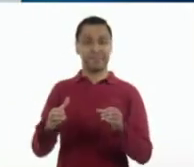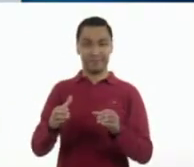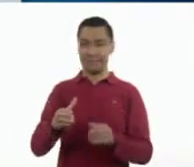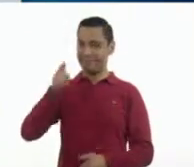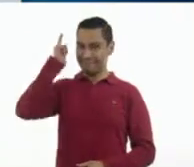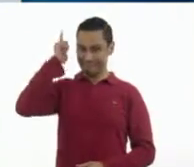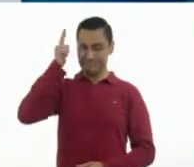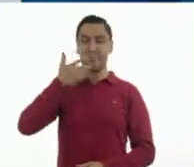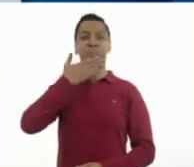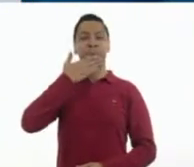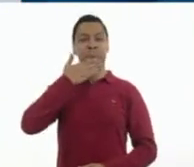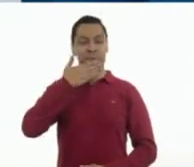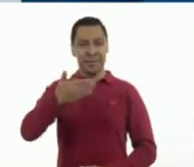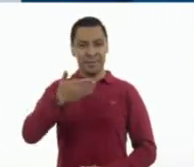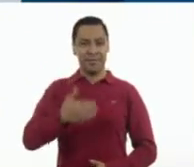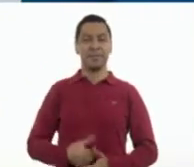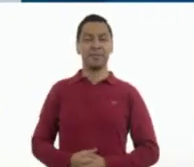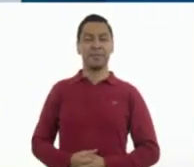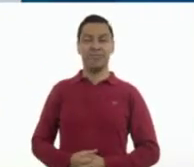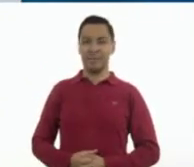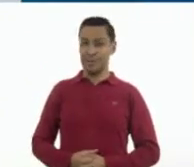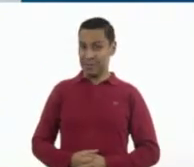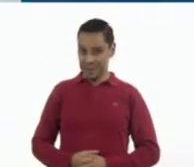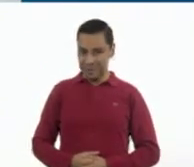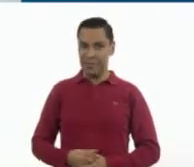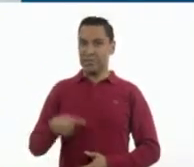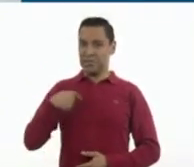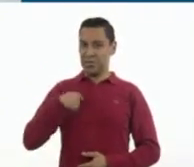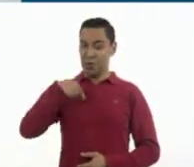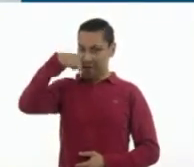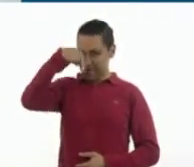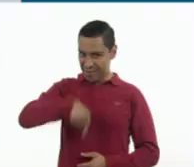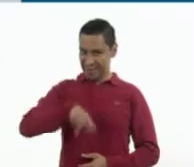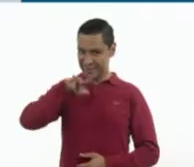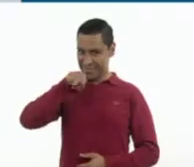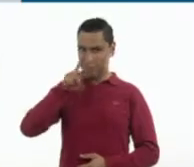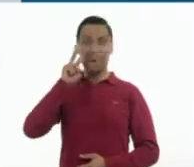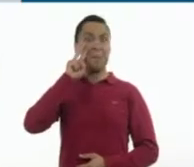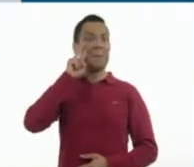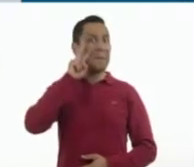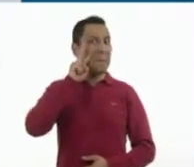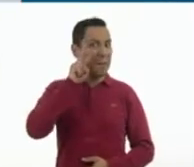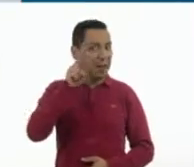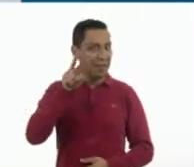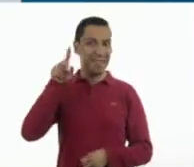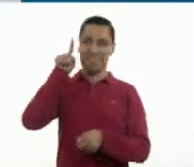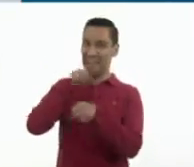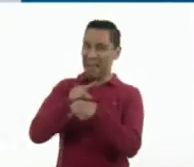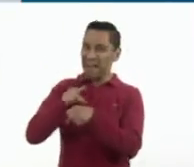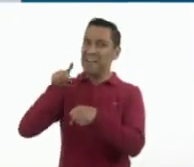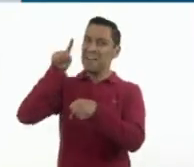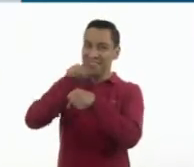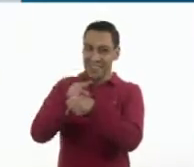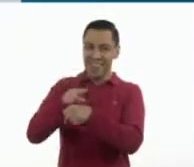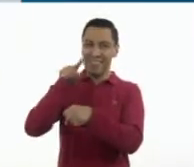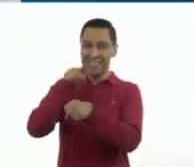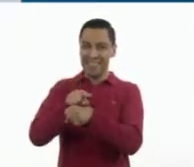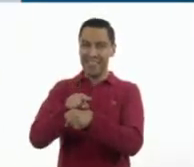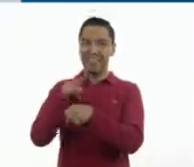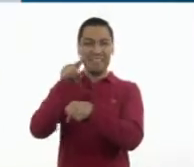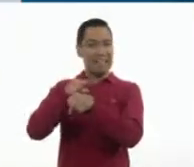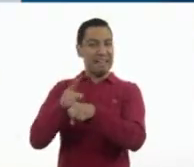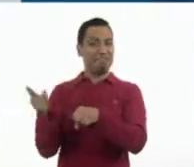Espero que muy bien. ¡Qué bueno que salgo en la tele! Así los puedo ver todos los días.